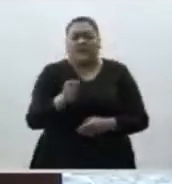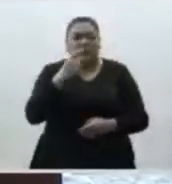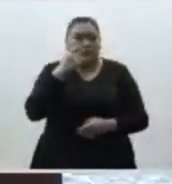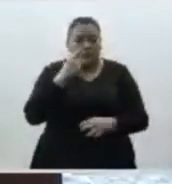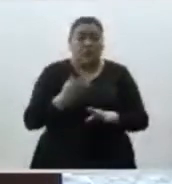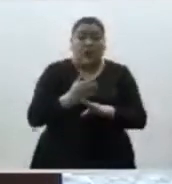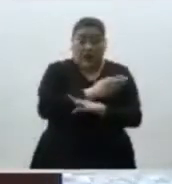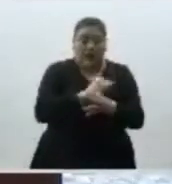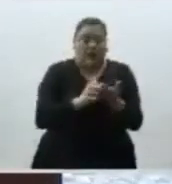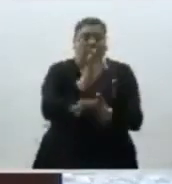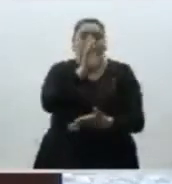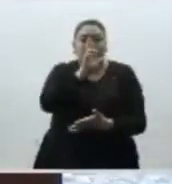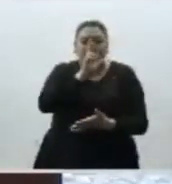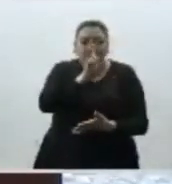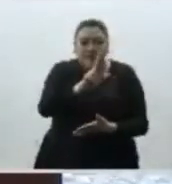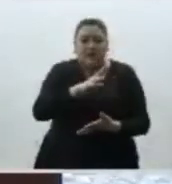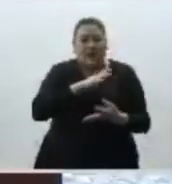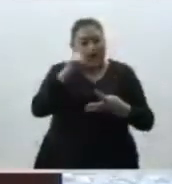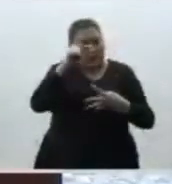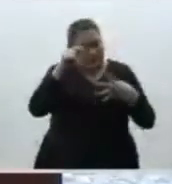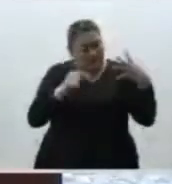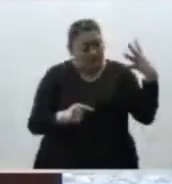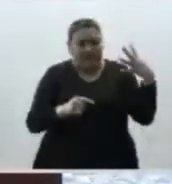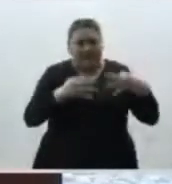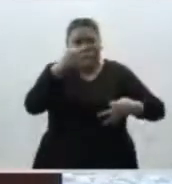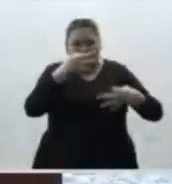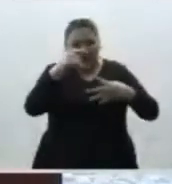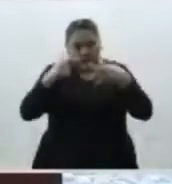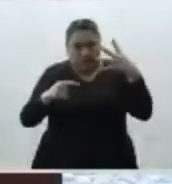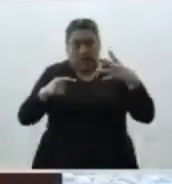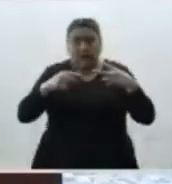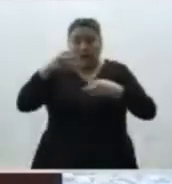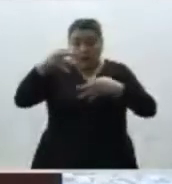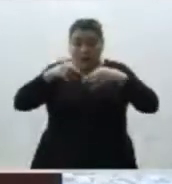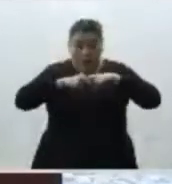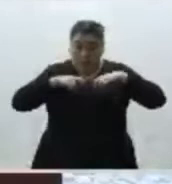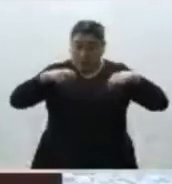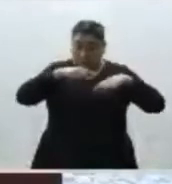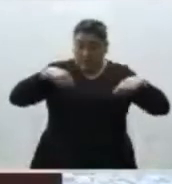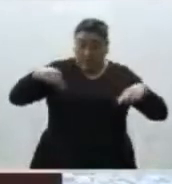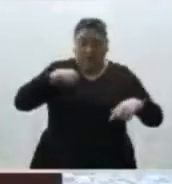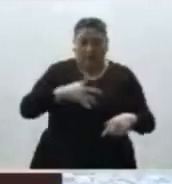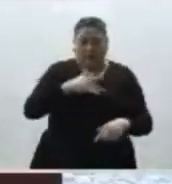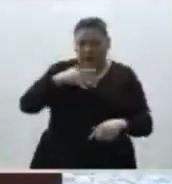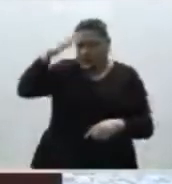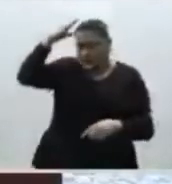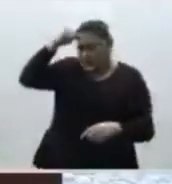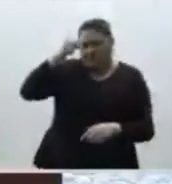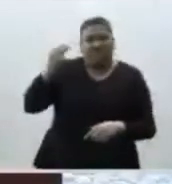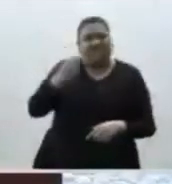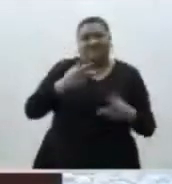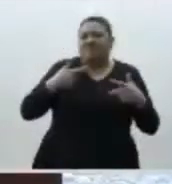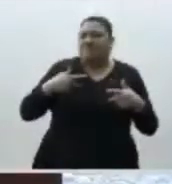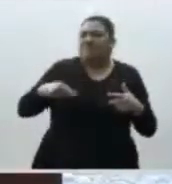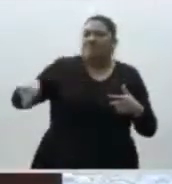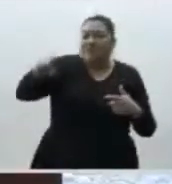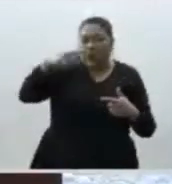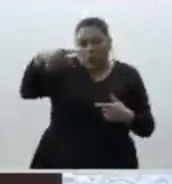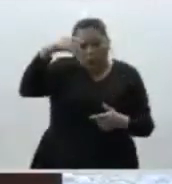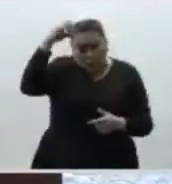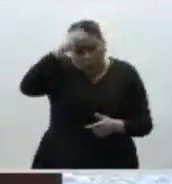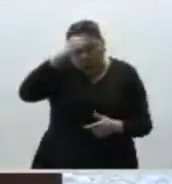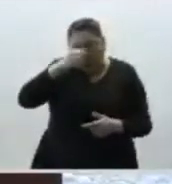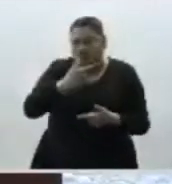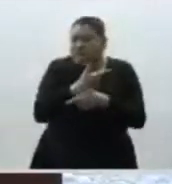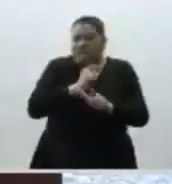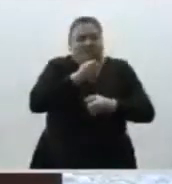sido sostenidos diversos criterios en donde hemos coincidido en la necesidad de garantizar la prevalencia del